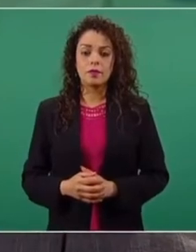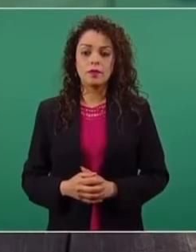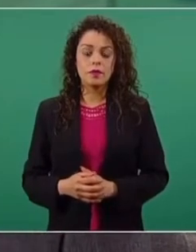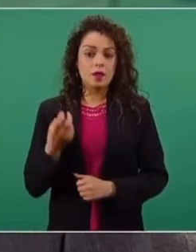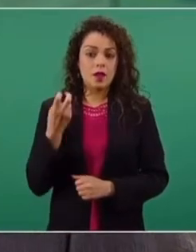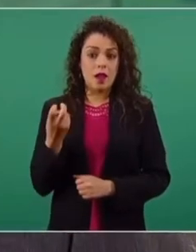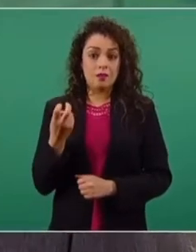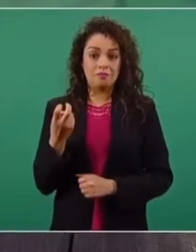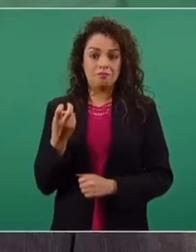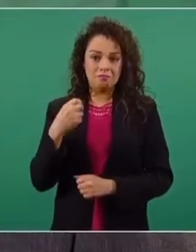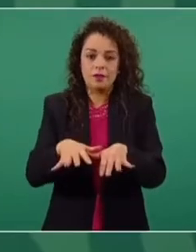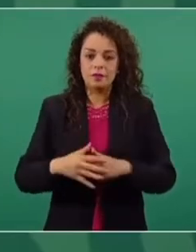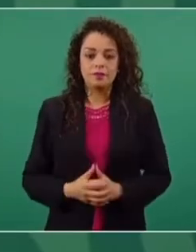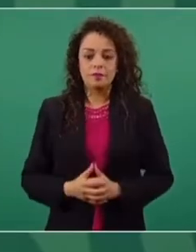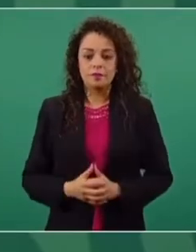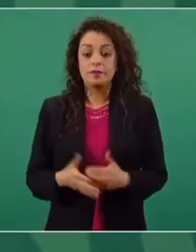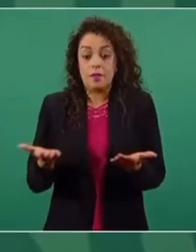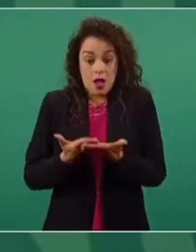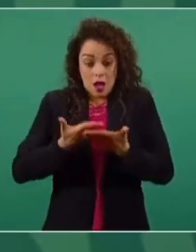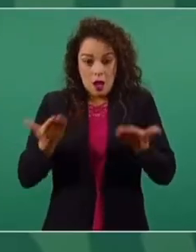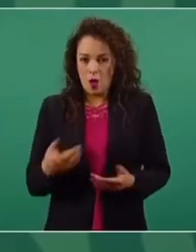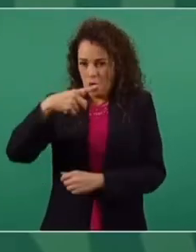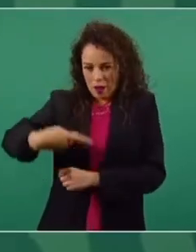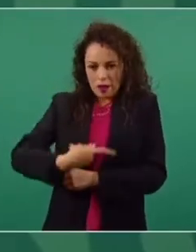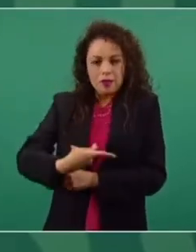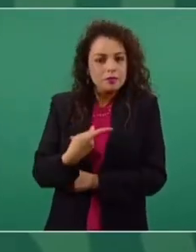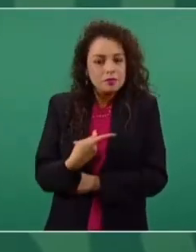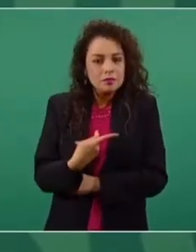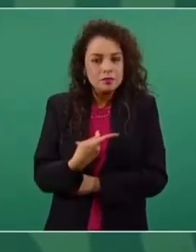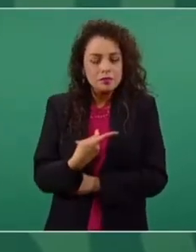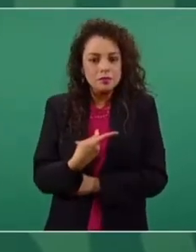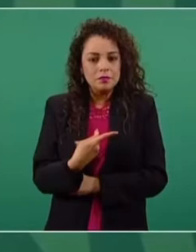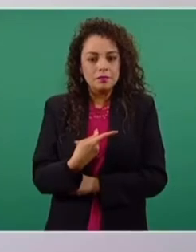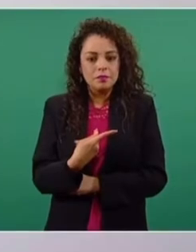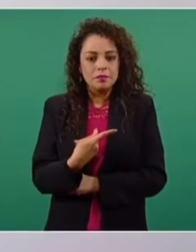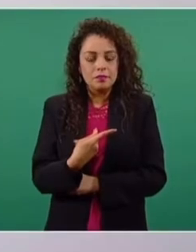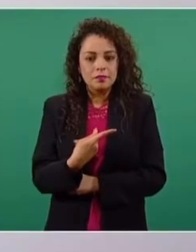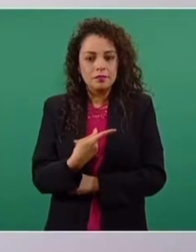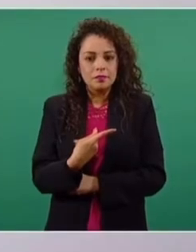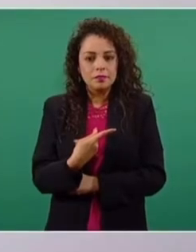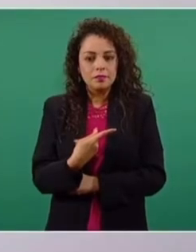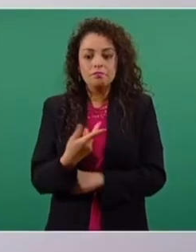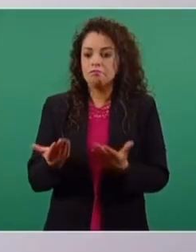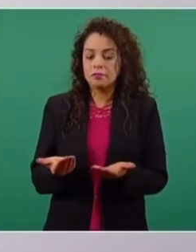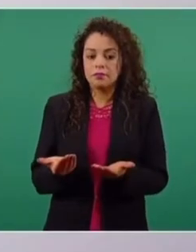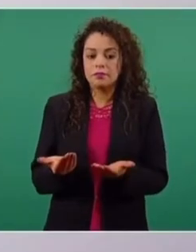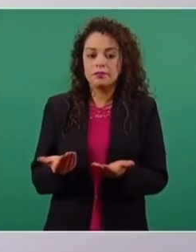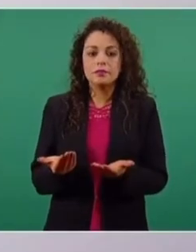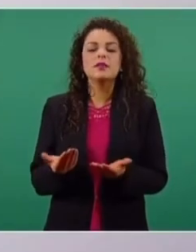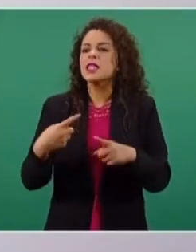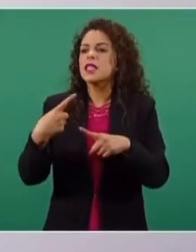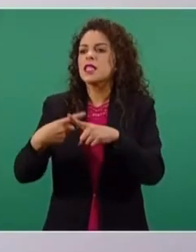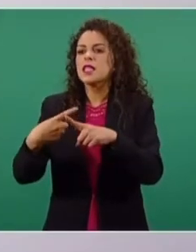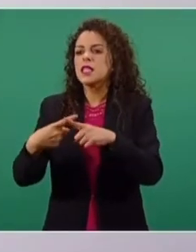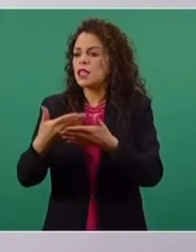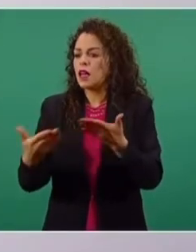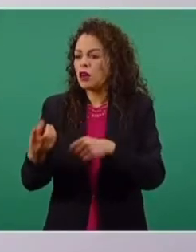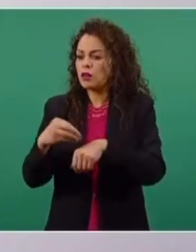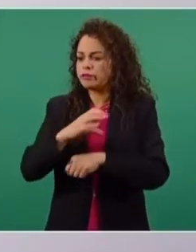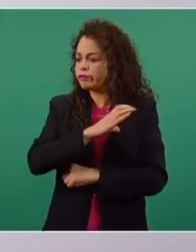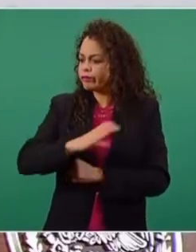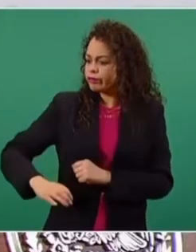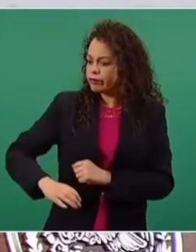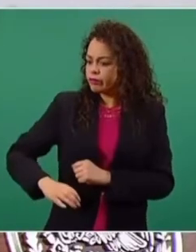A influyentismo. Ahora, tú me preguntas. A ver, ¿y quiénes van a ser los candidatos?